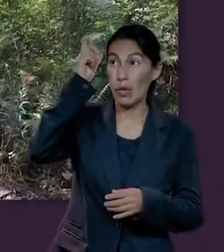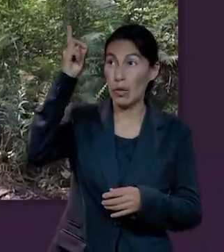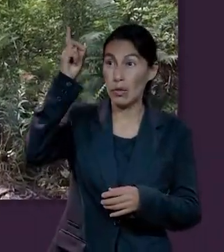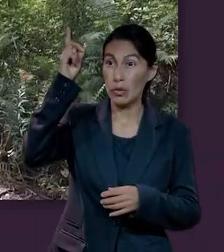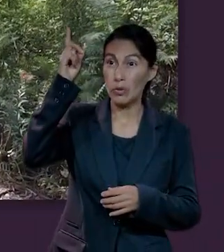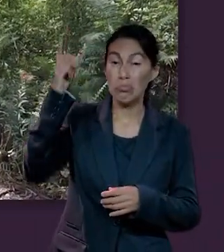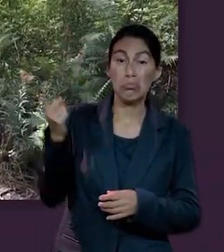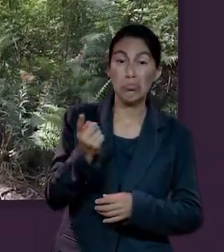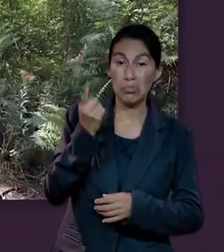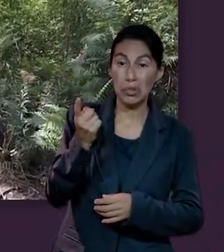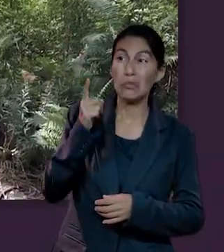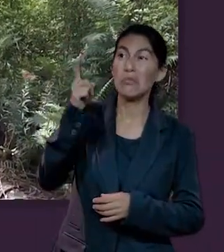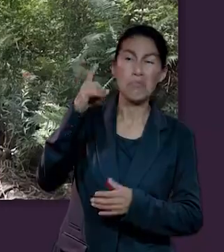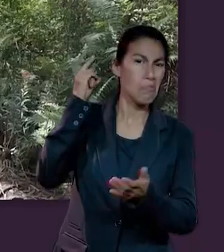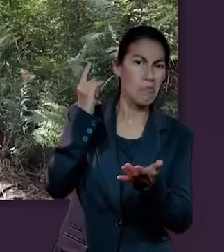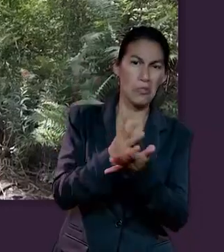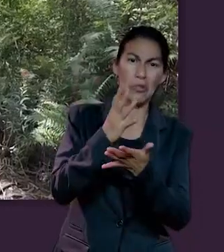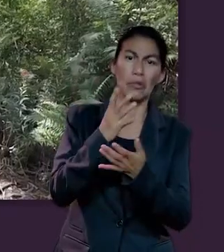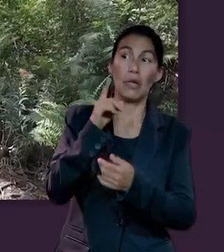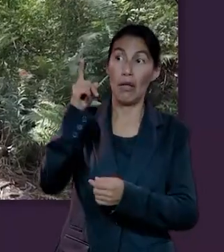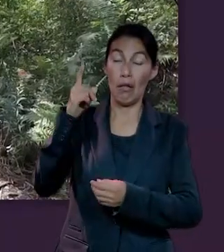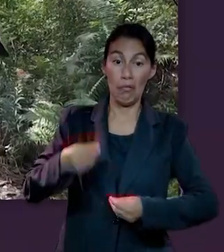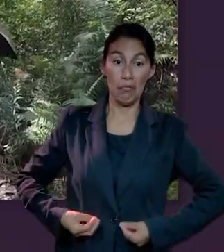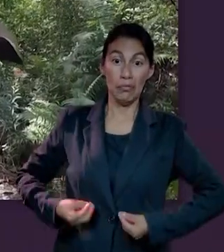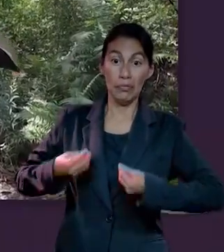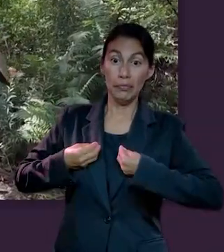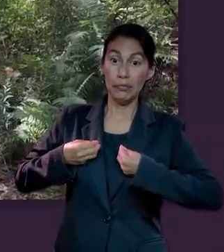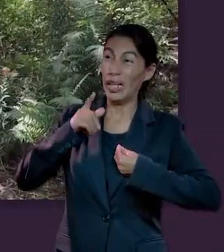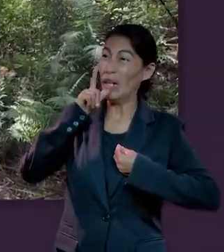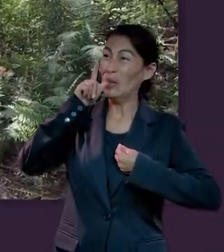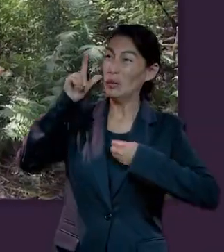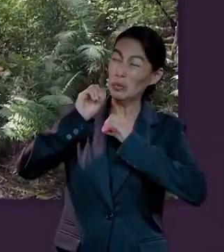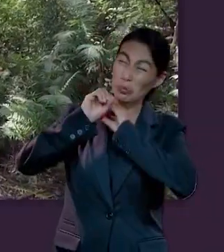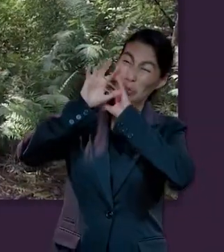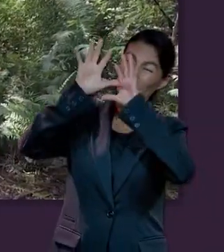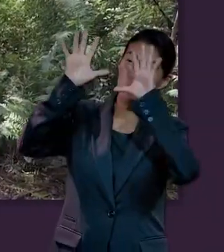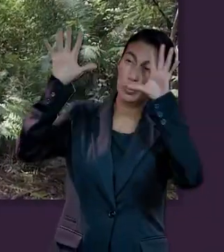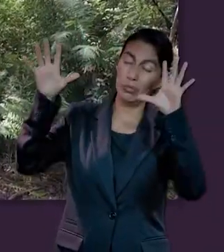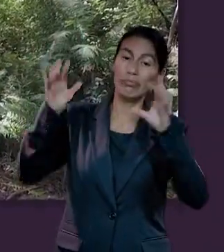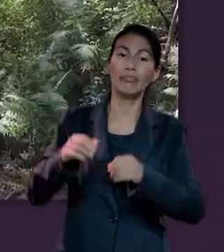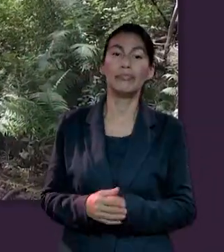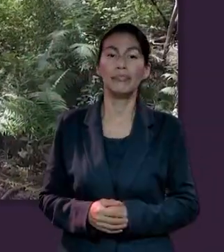la inmortalidad, que habita en luz inaccesible.